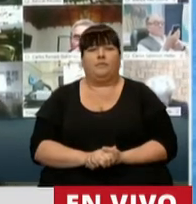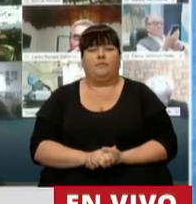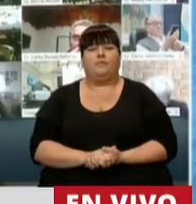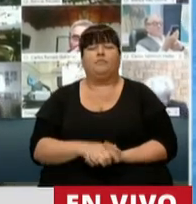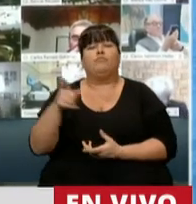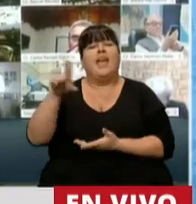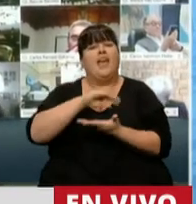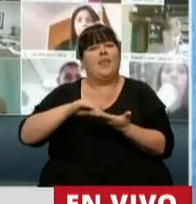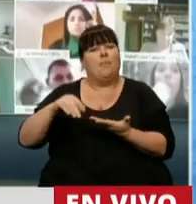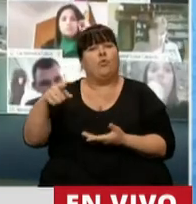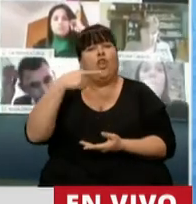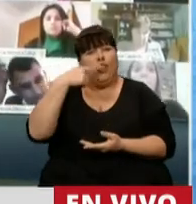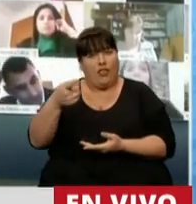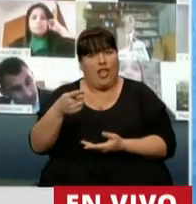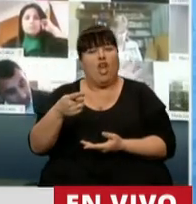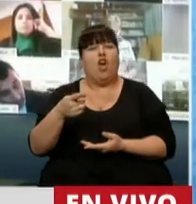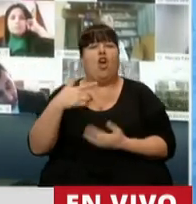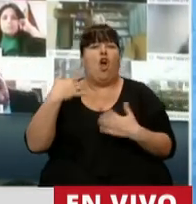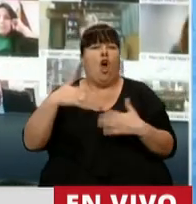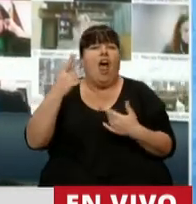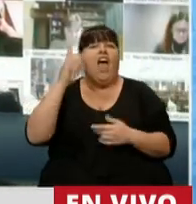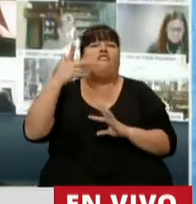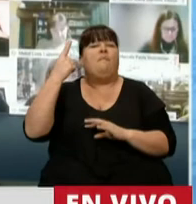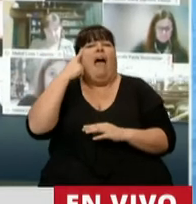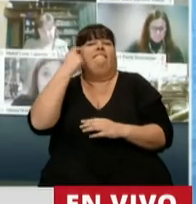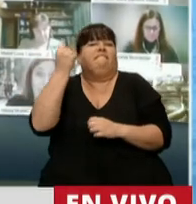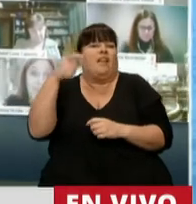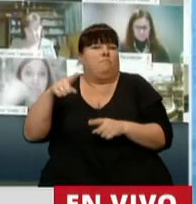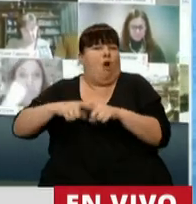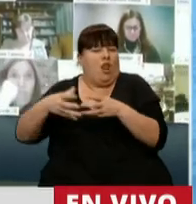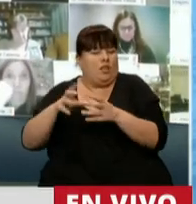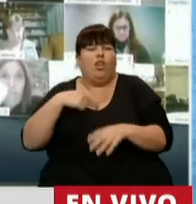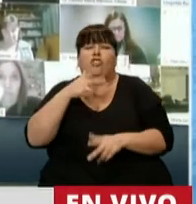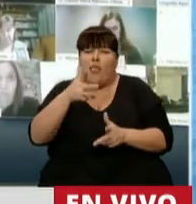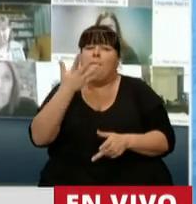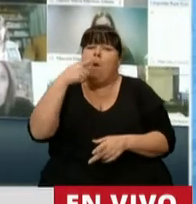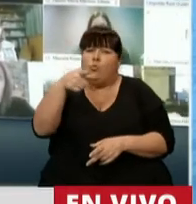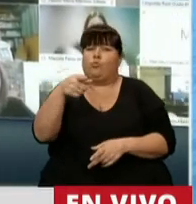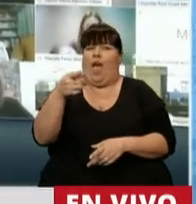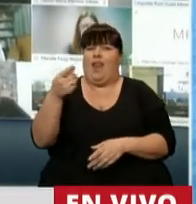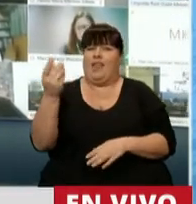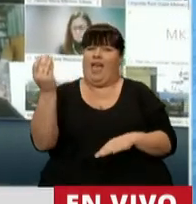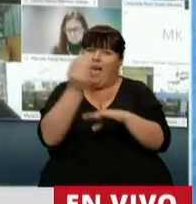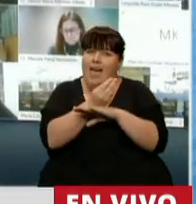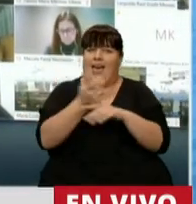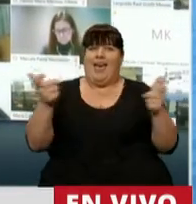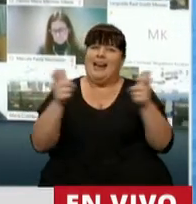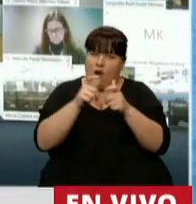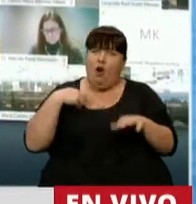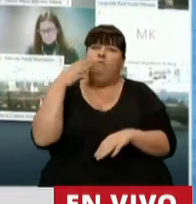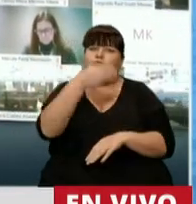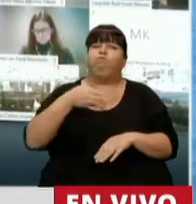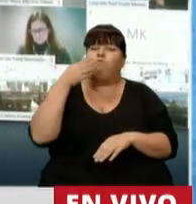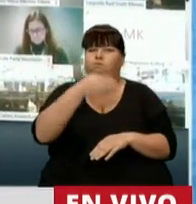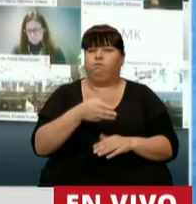diputado dijo que estaba cargado de ideologismo. Yo querría que hubiera estado en las reuniones que estuve